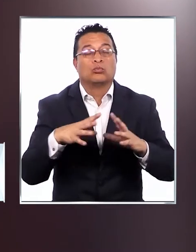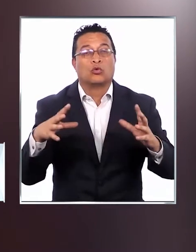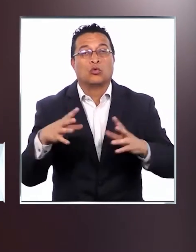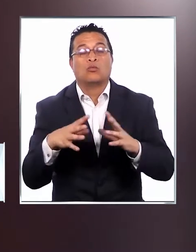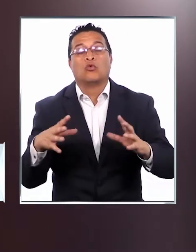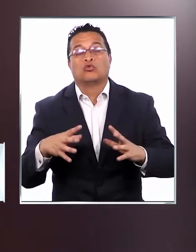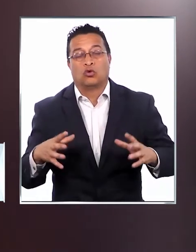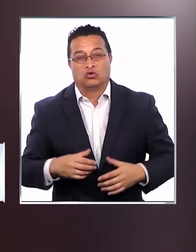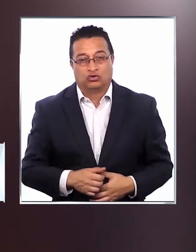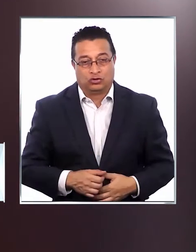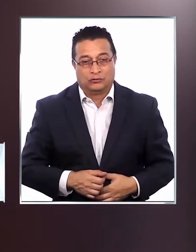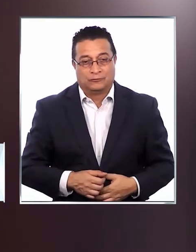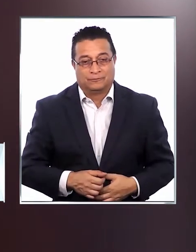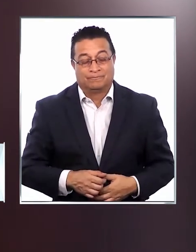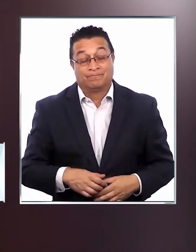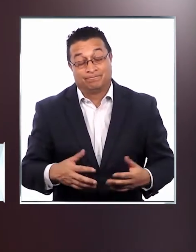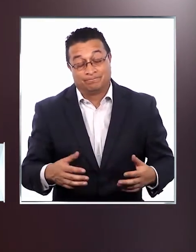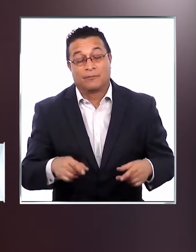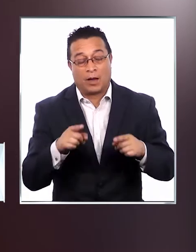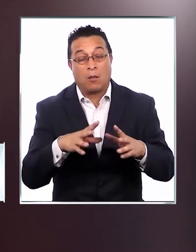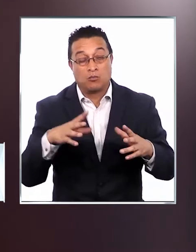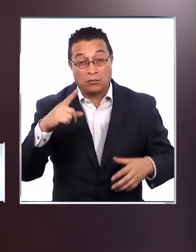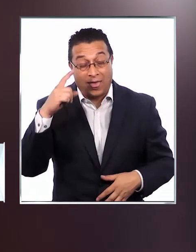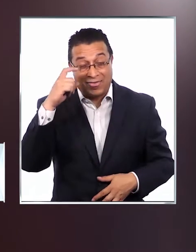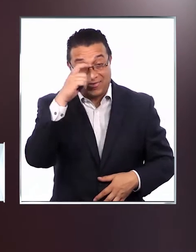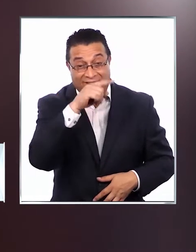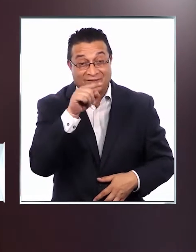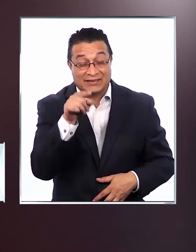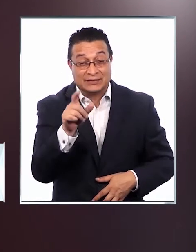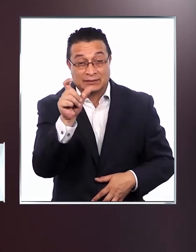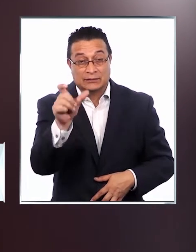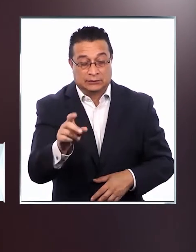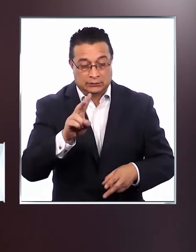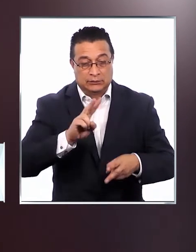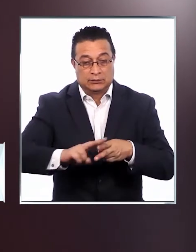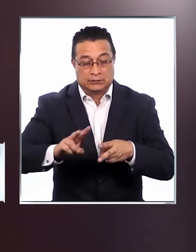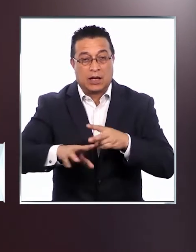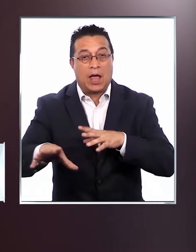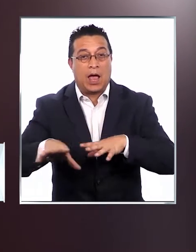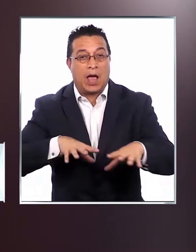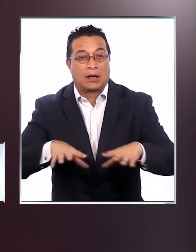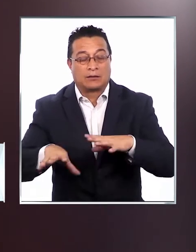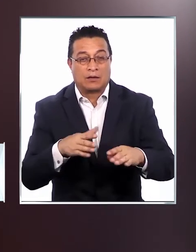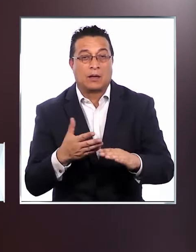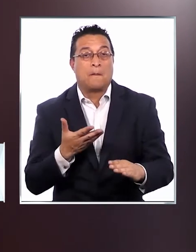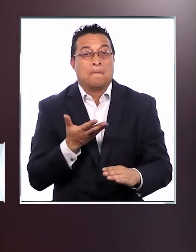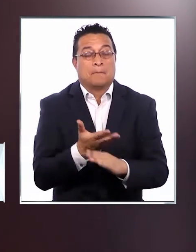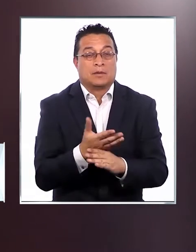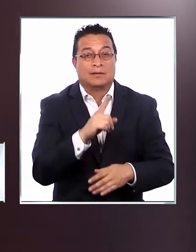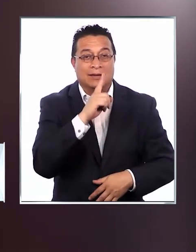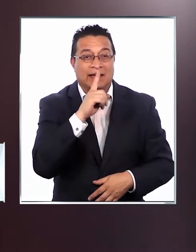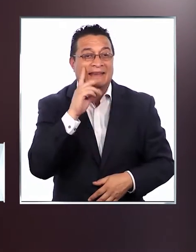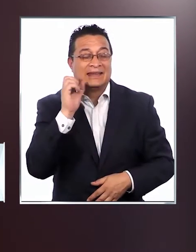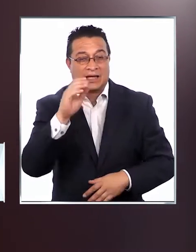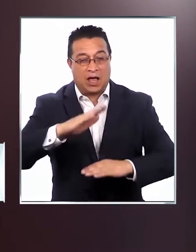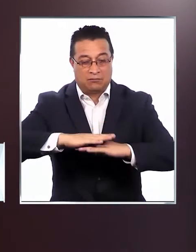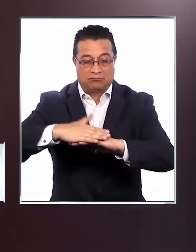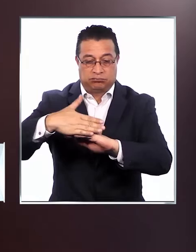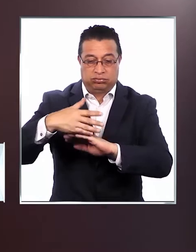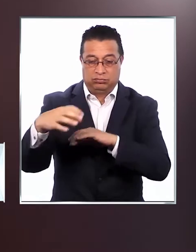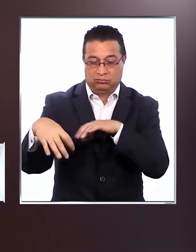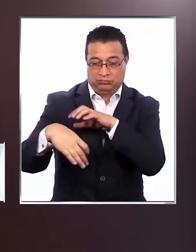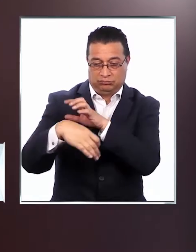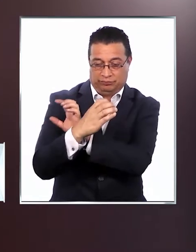le llaman la atención. Es muy difícil de hacer que ella realice las actividades que le está exigiendo la tía a través del